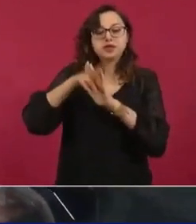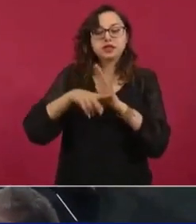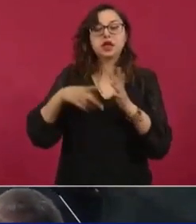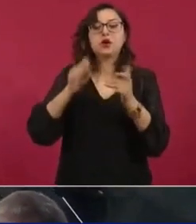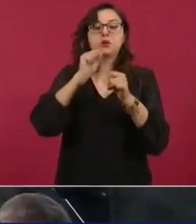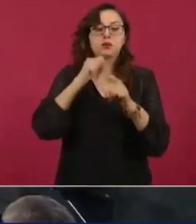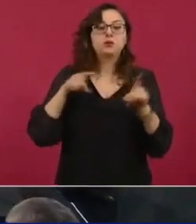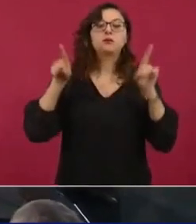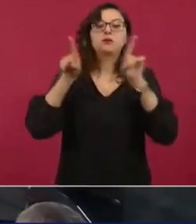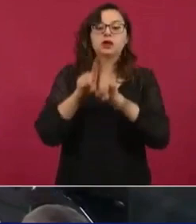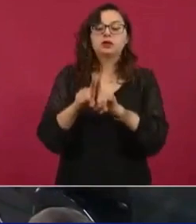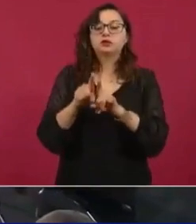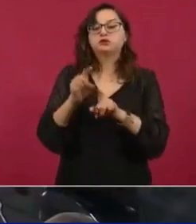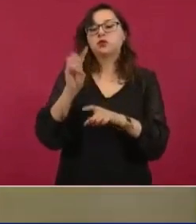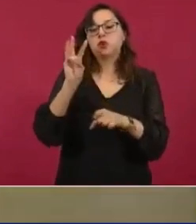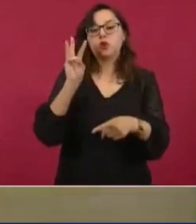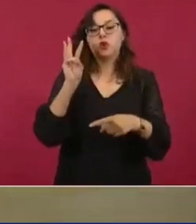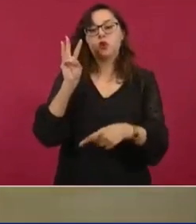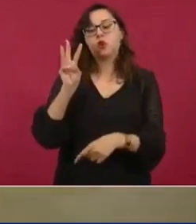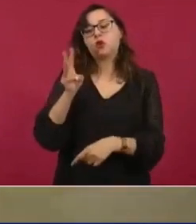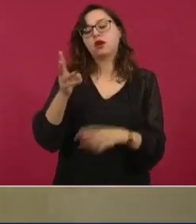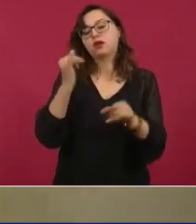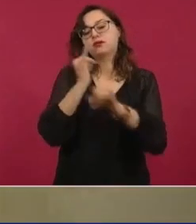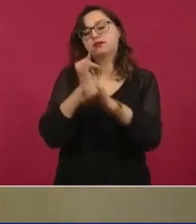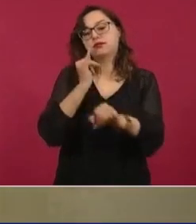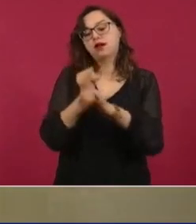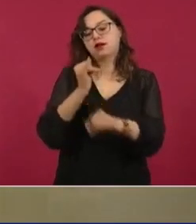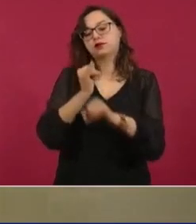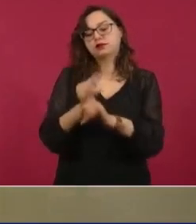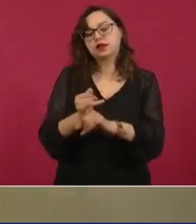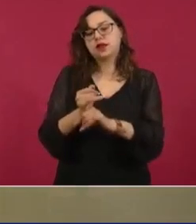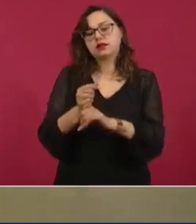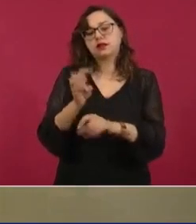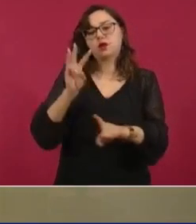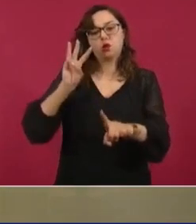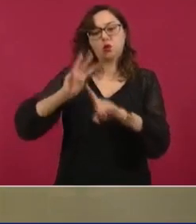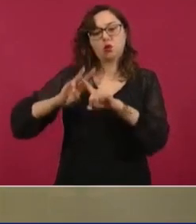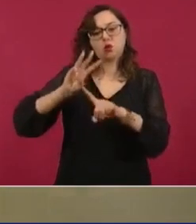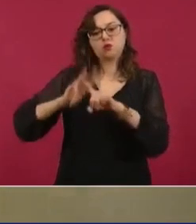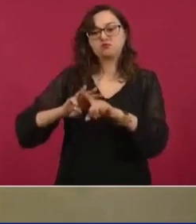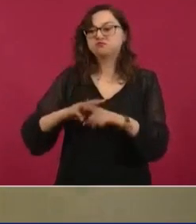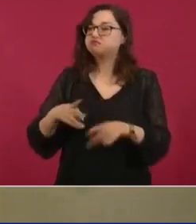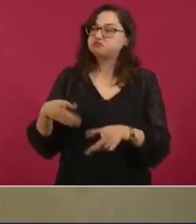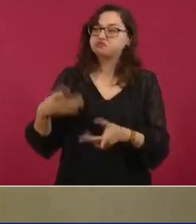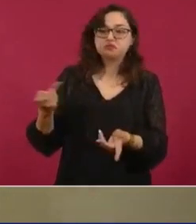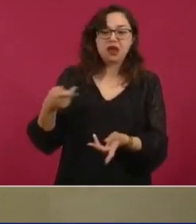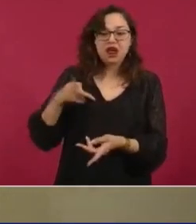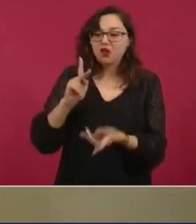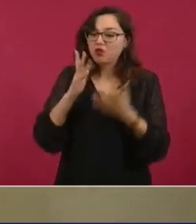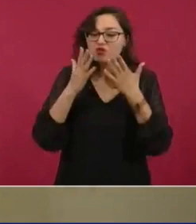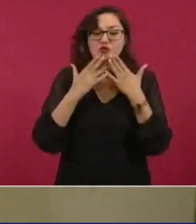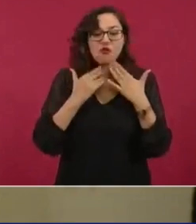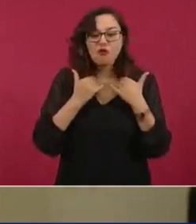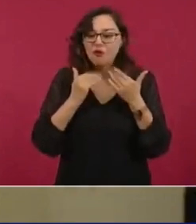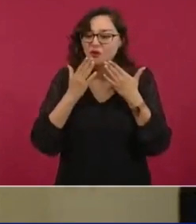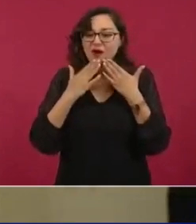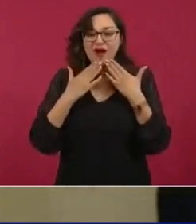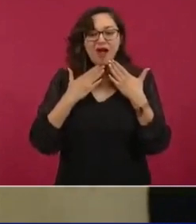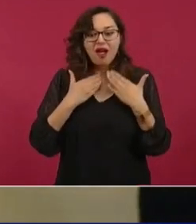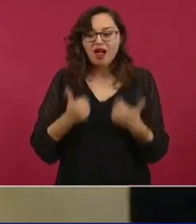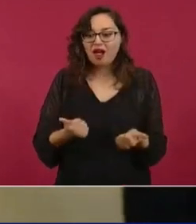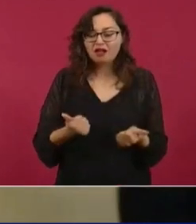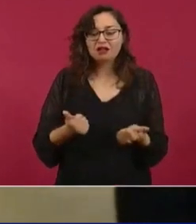servicio público de Wi-Fi. Ninguna de estas dos últimas se han cumplido y además la